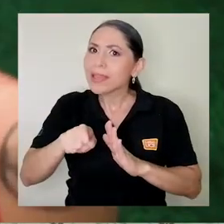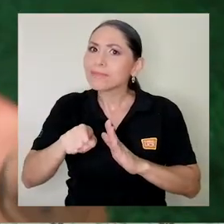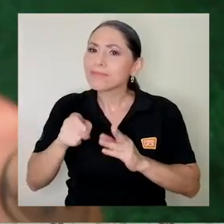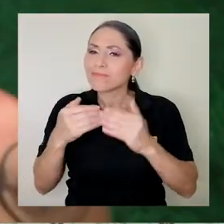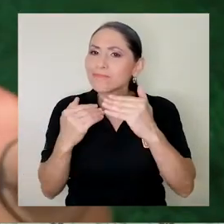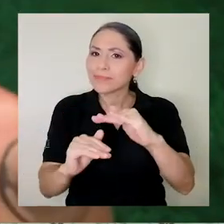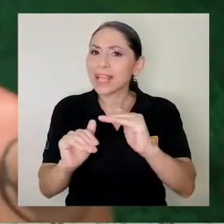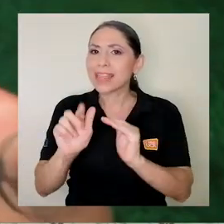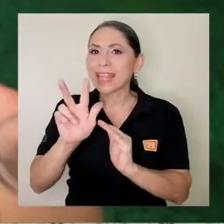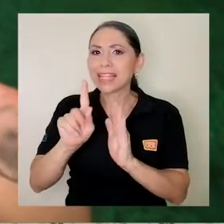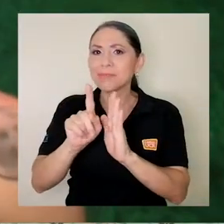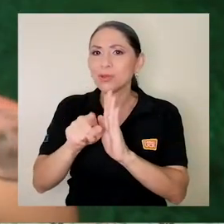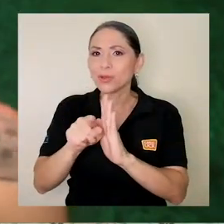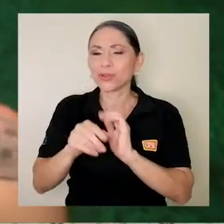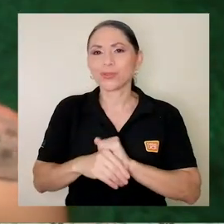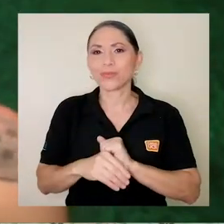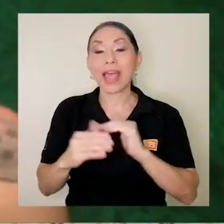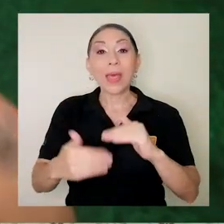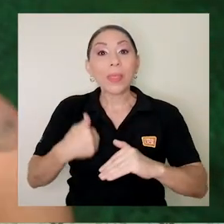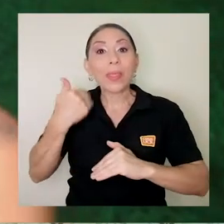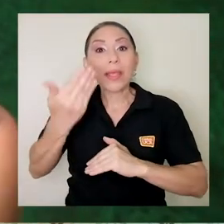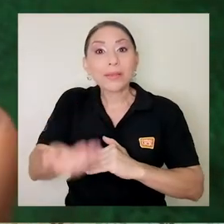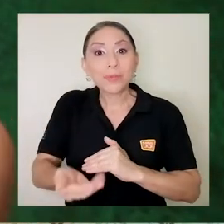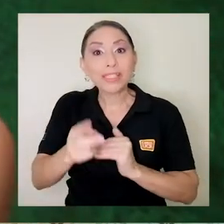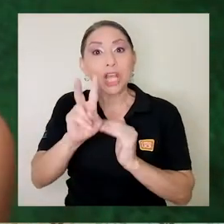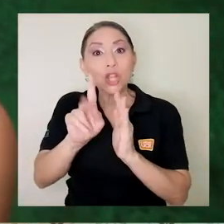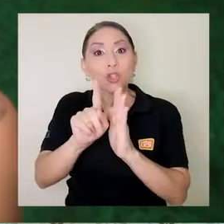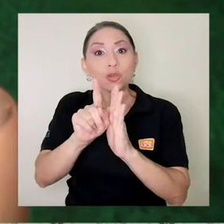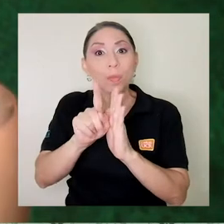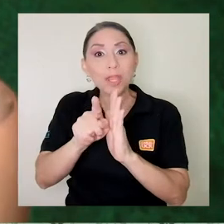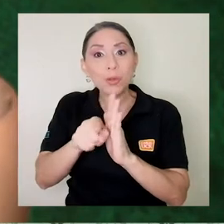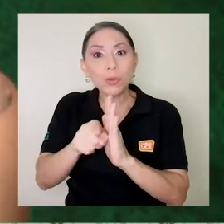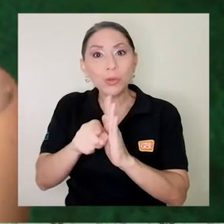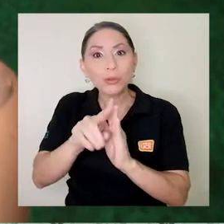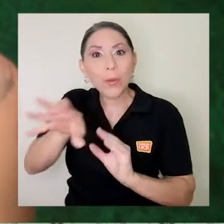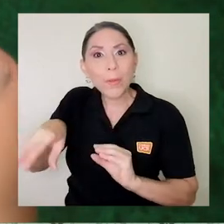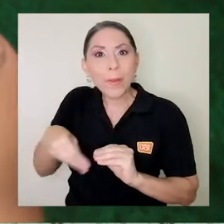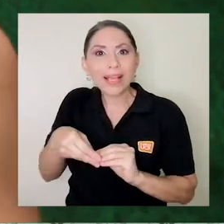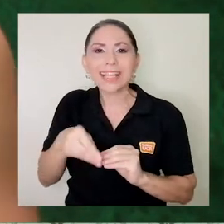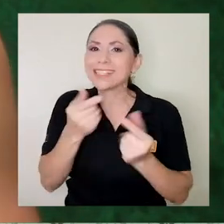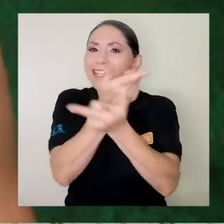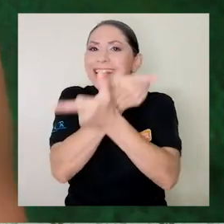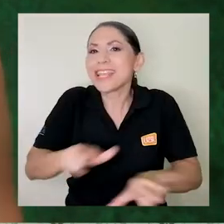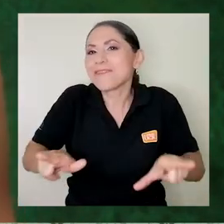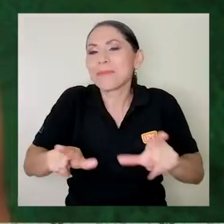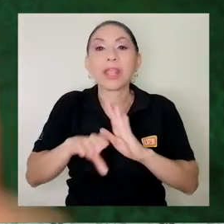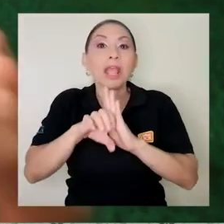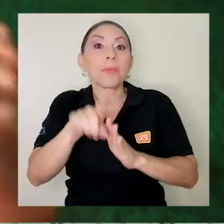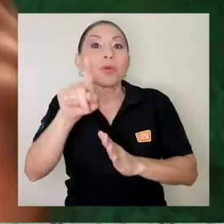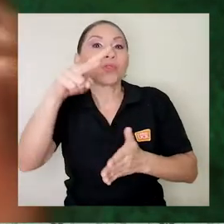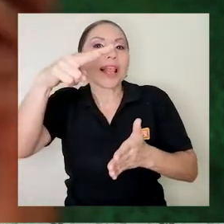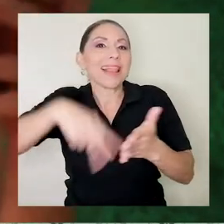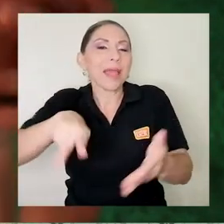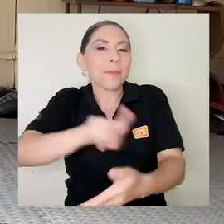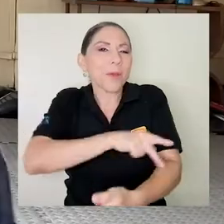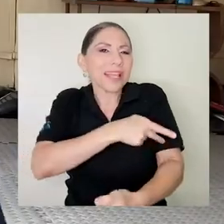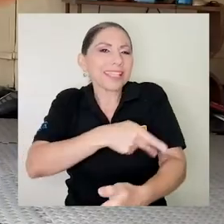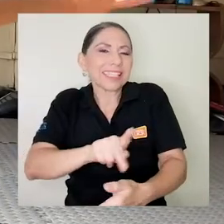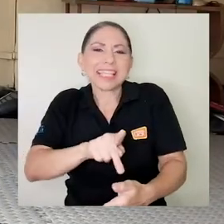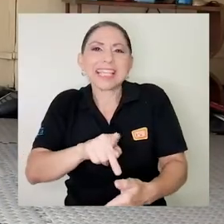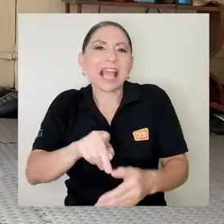vienen dos minutos más en donde ya eso es muy libre. Si ustedes leen poesía, pues entonces pueden leer una poesía